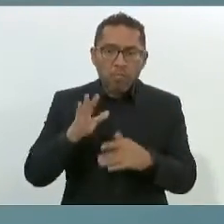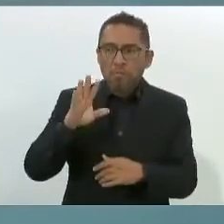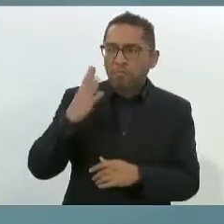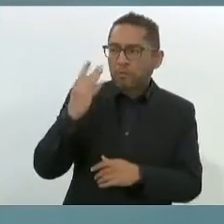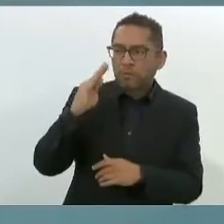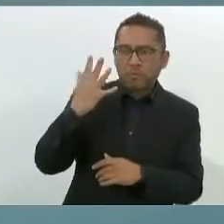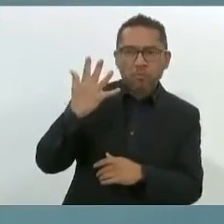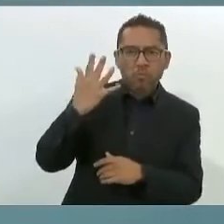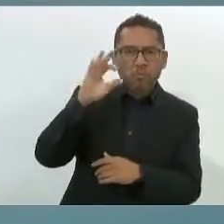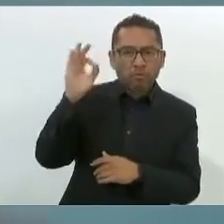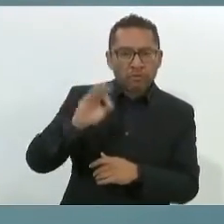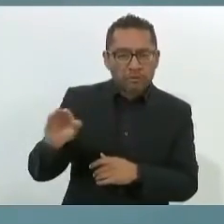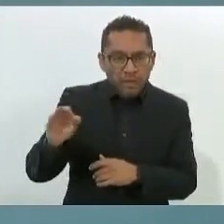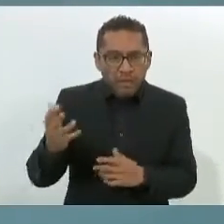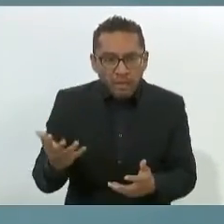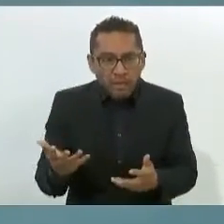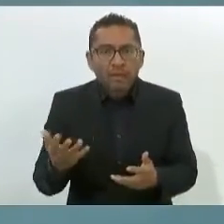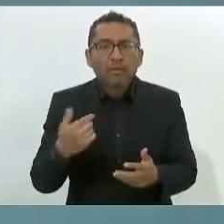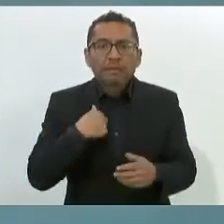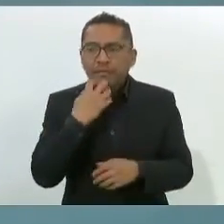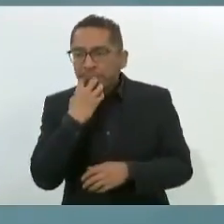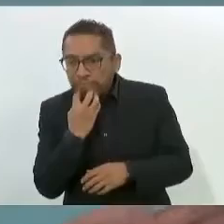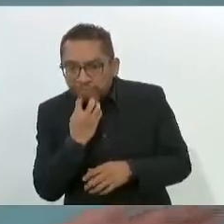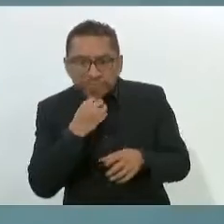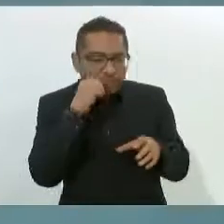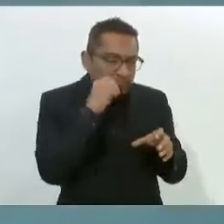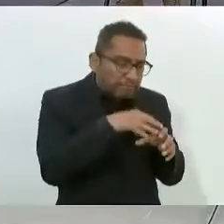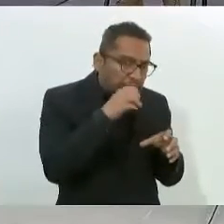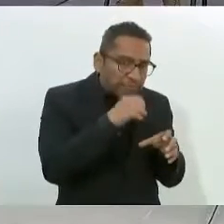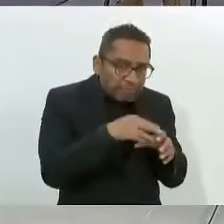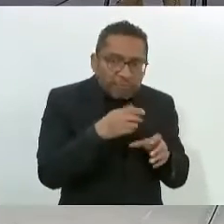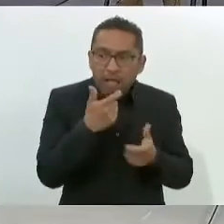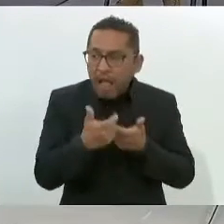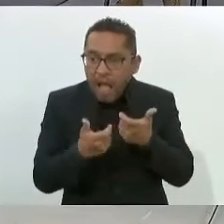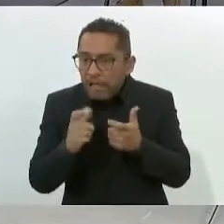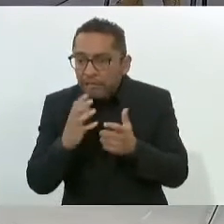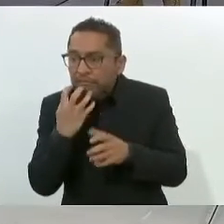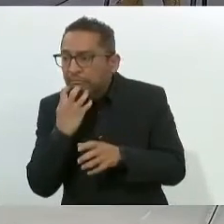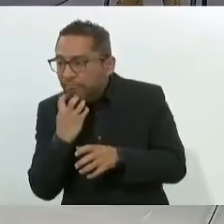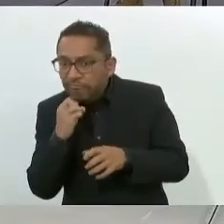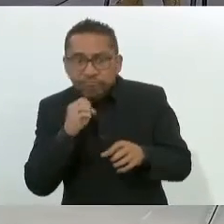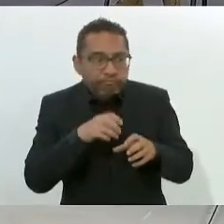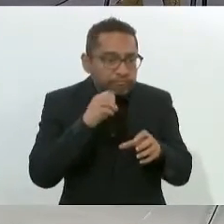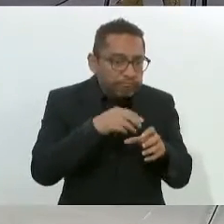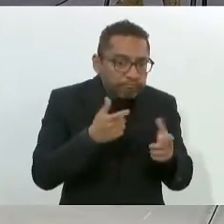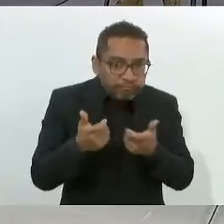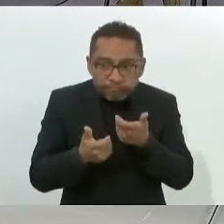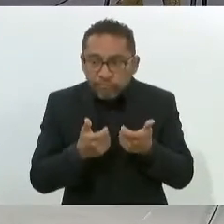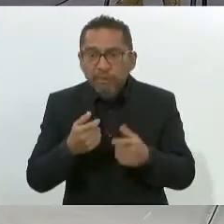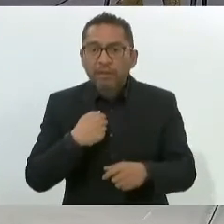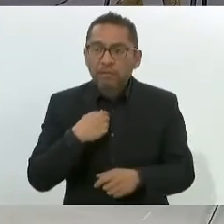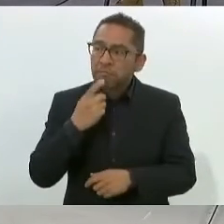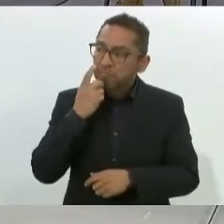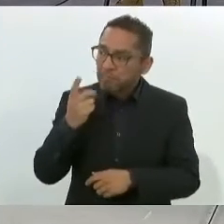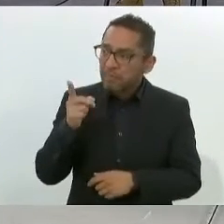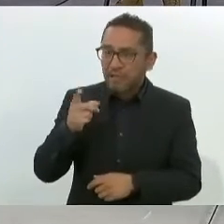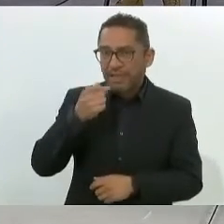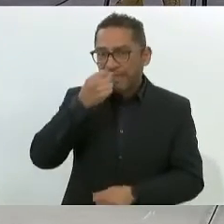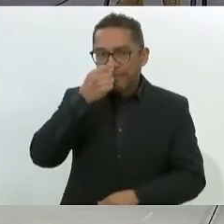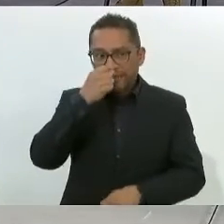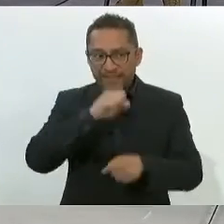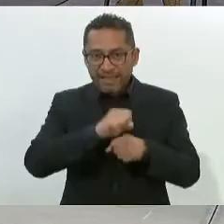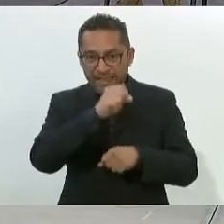promedio, haciendo ahorros, eliminando gastos, gastos innecesarios. Le decía yo a la secretaria Isela que